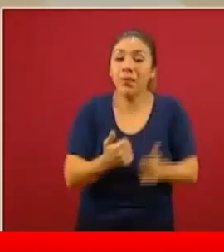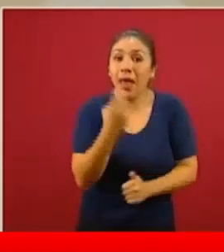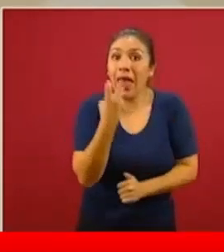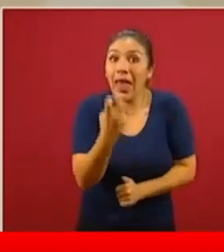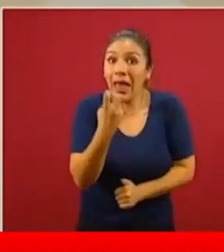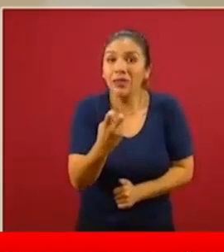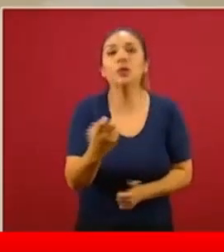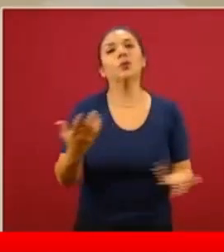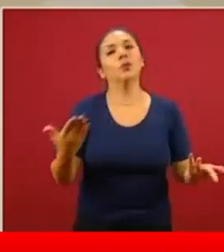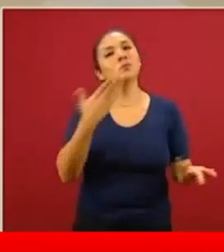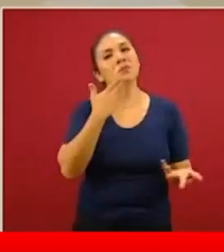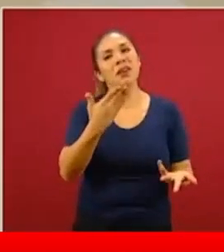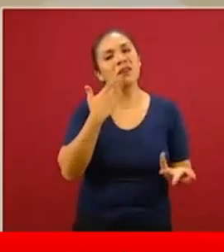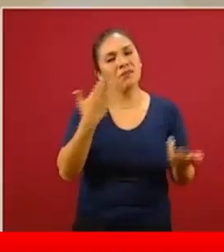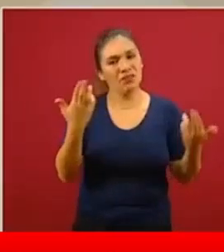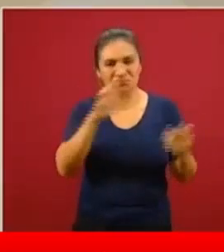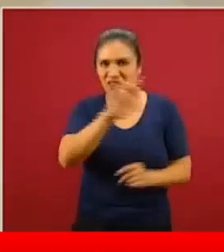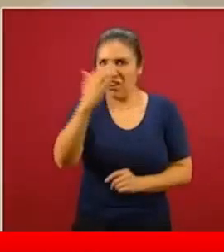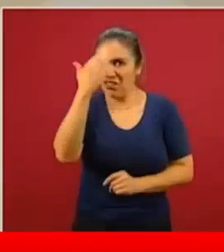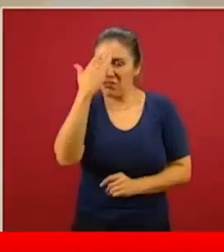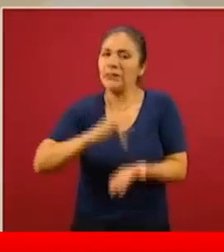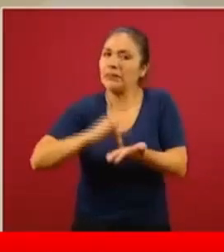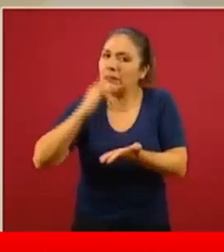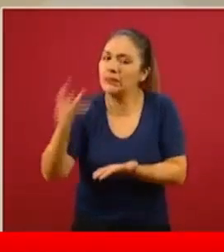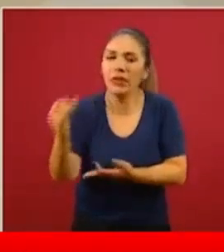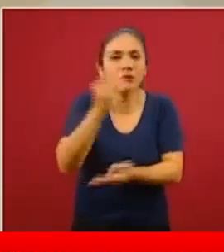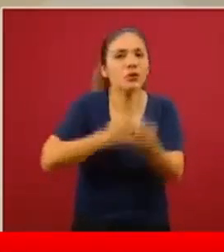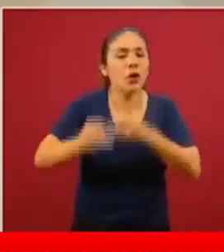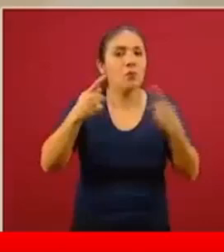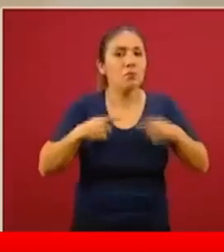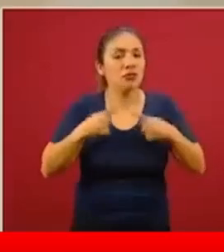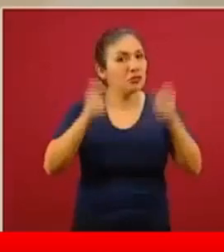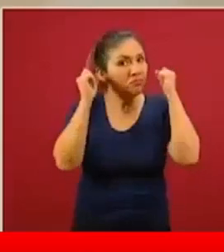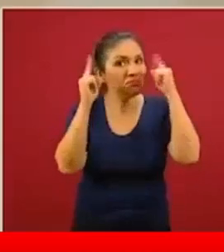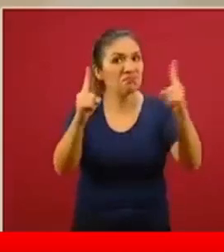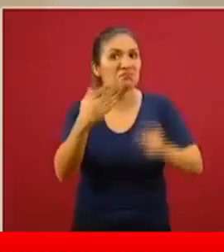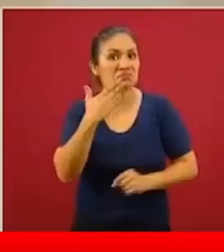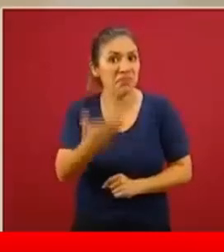de reconocimiento, de aprecio, de agradecimiento y de admiración.